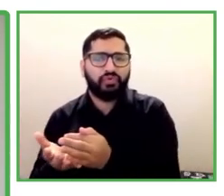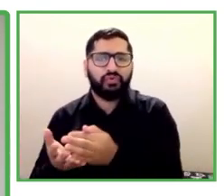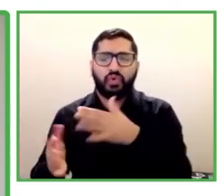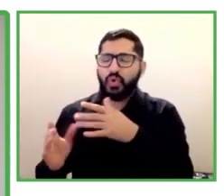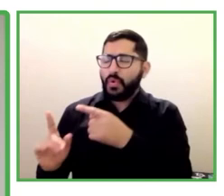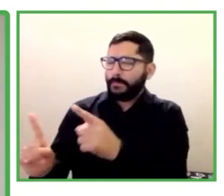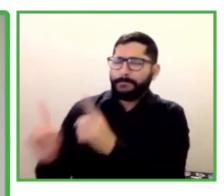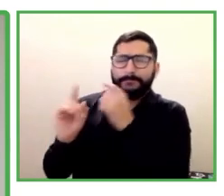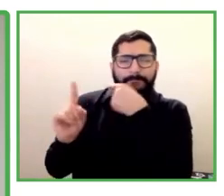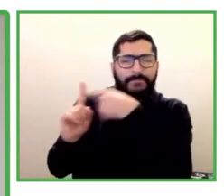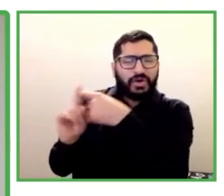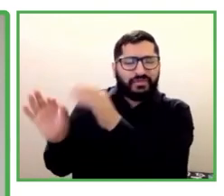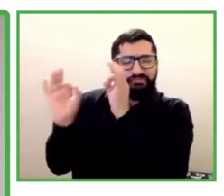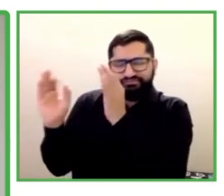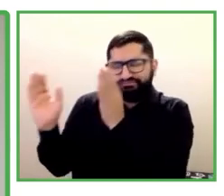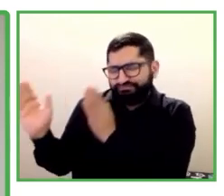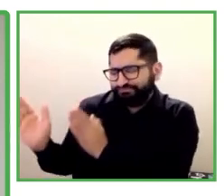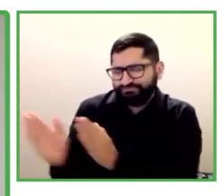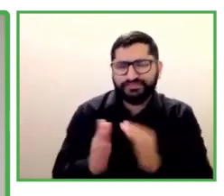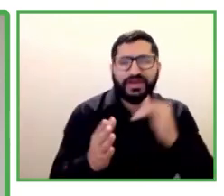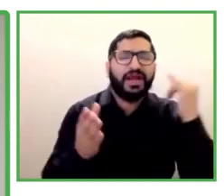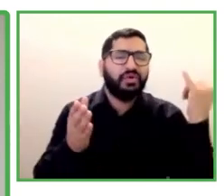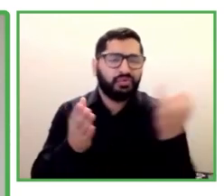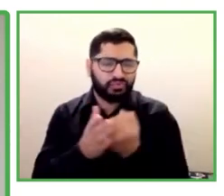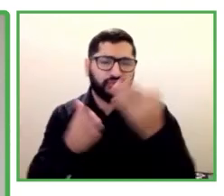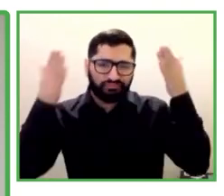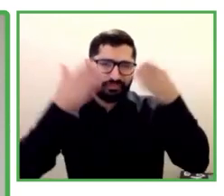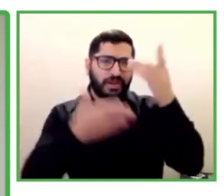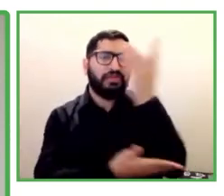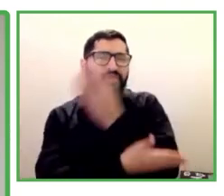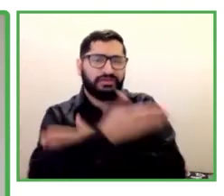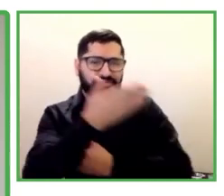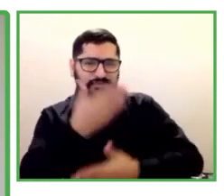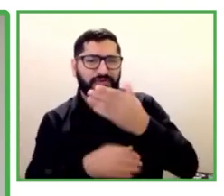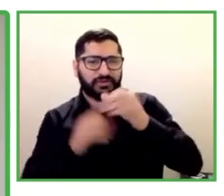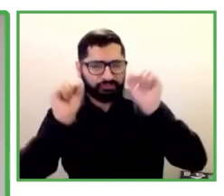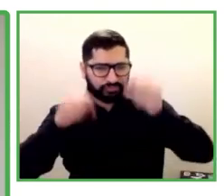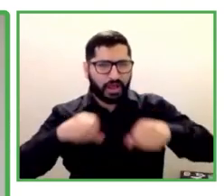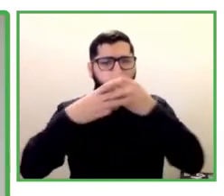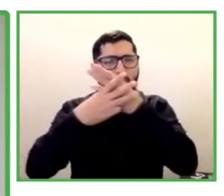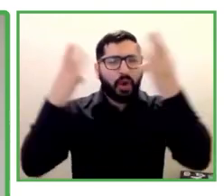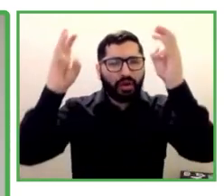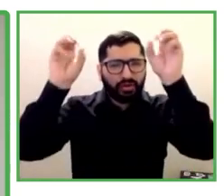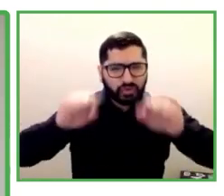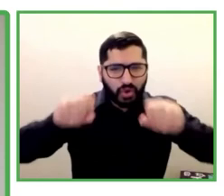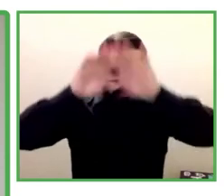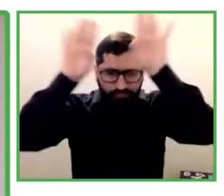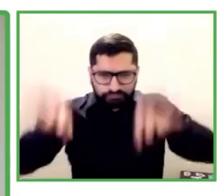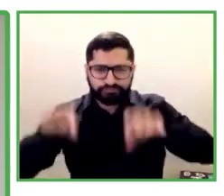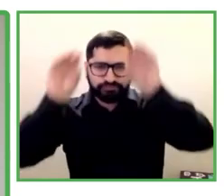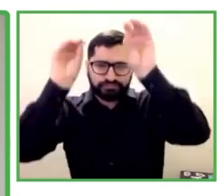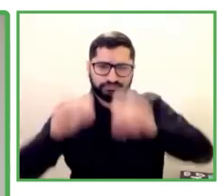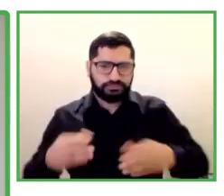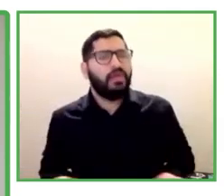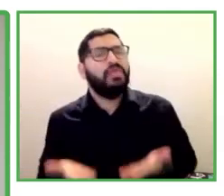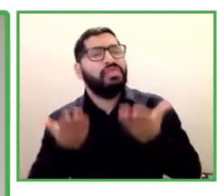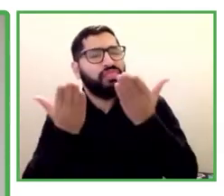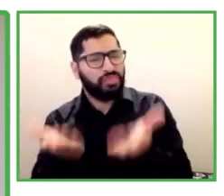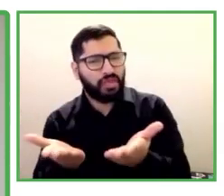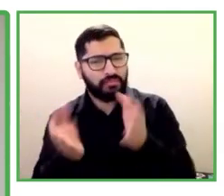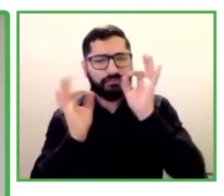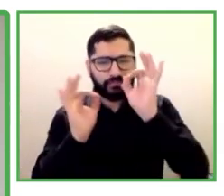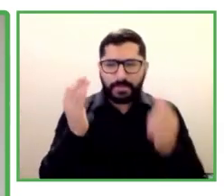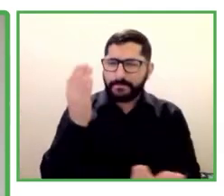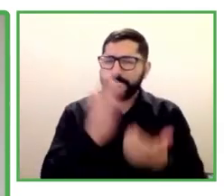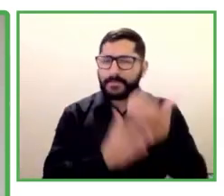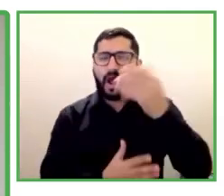y también una plataforma de reclutamiento online donde se ofrece empleo a más de 8.000 personas con discapacidades en